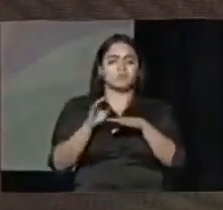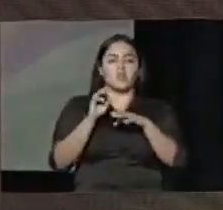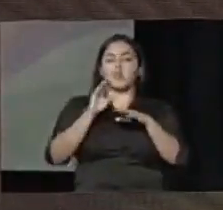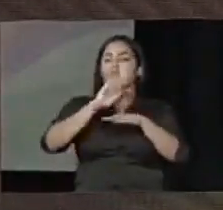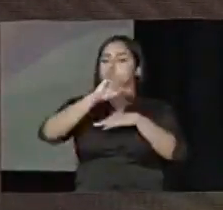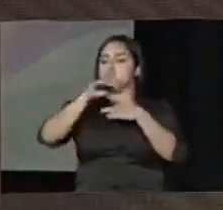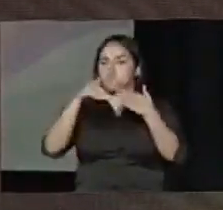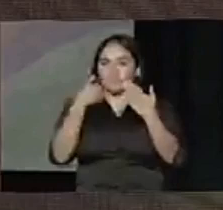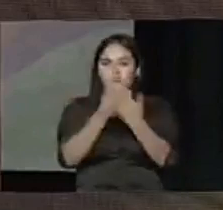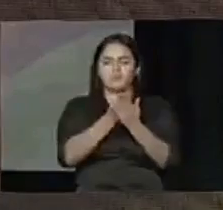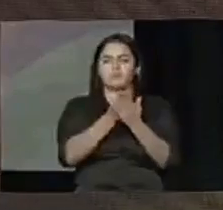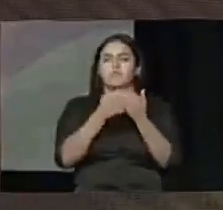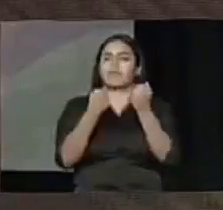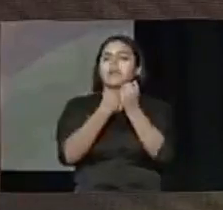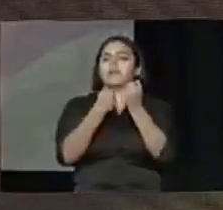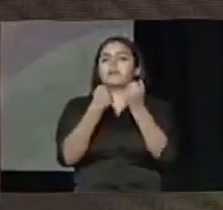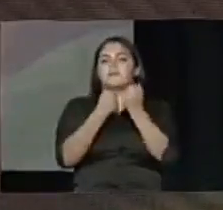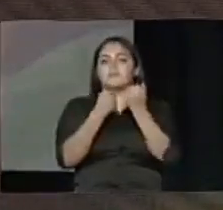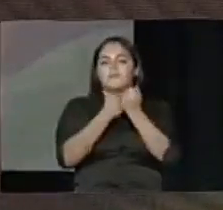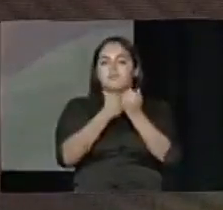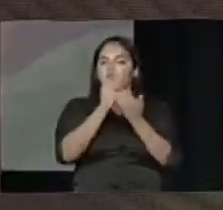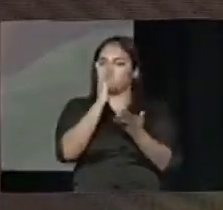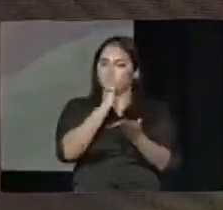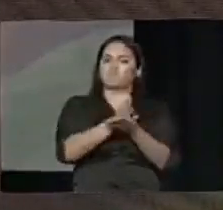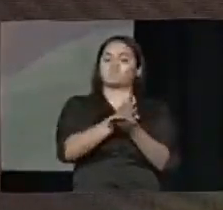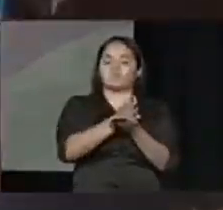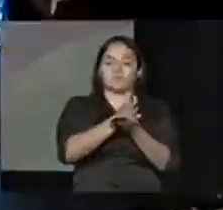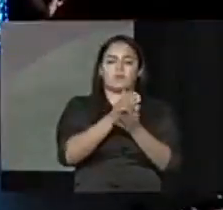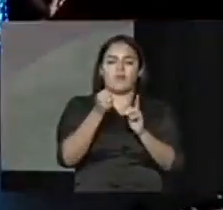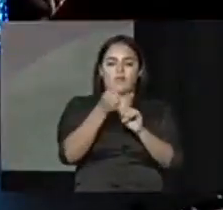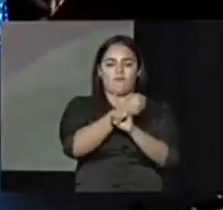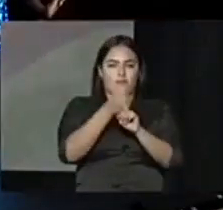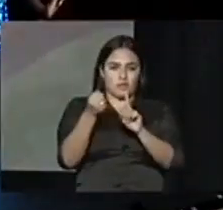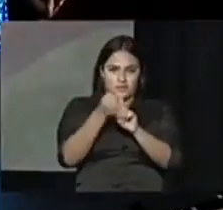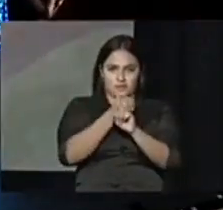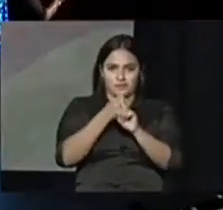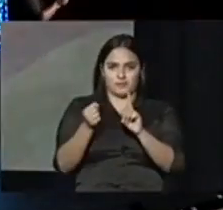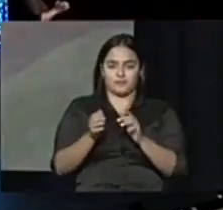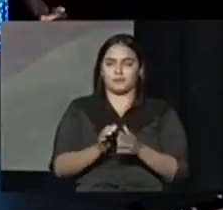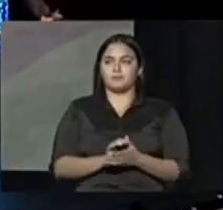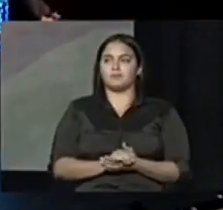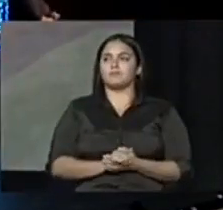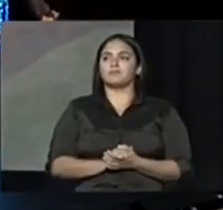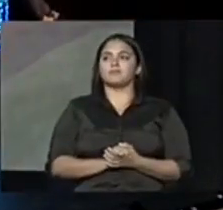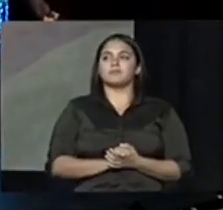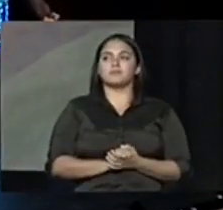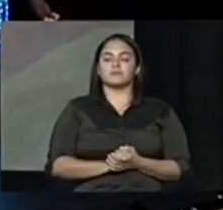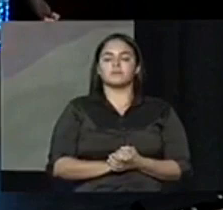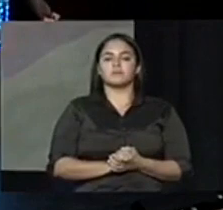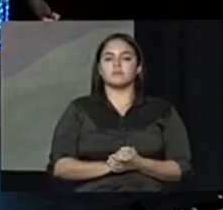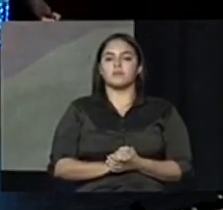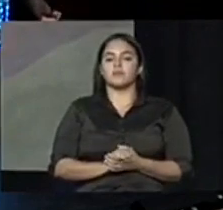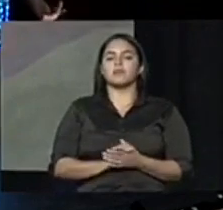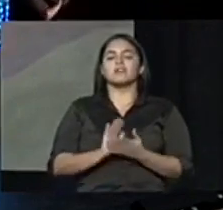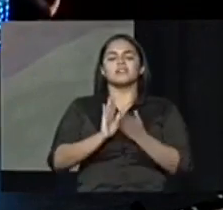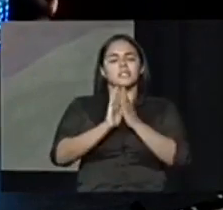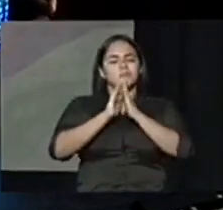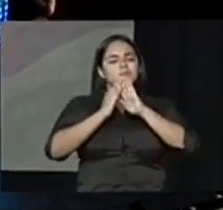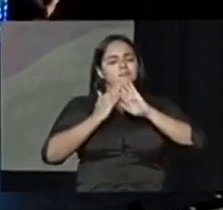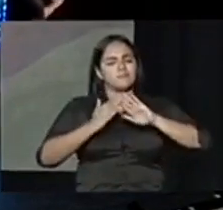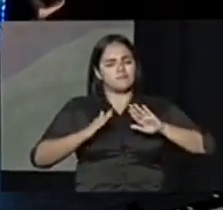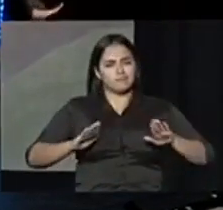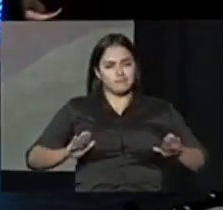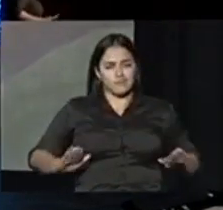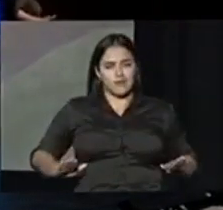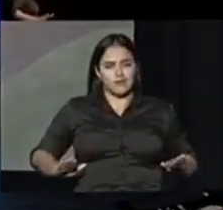tenemos que atacar la violencia en todos los frentes más aún para tener paz y sosiegos